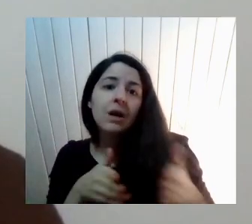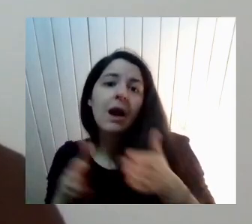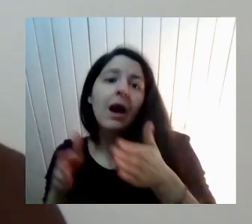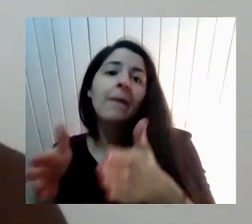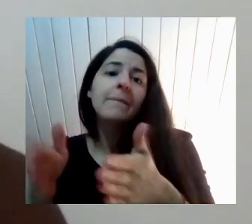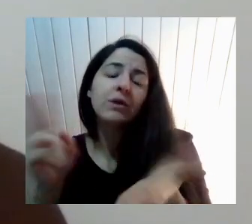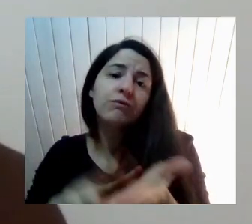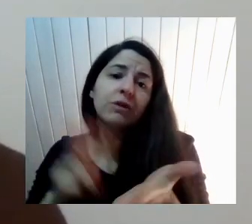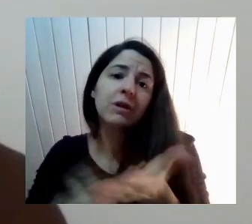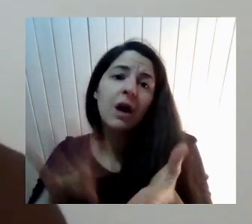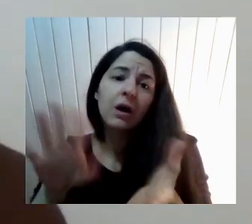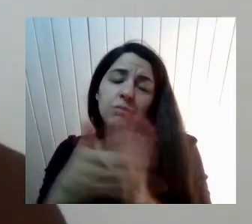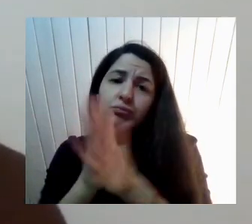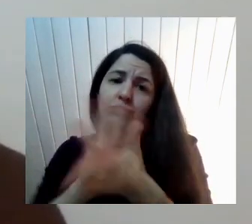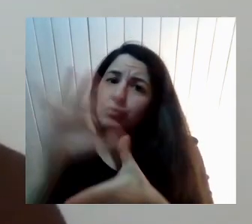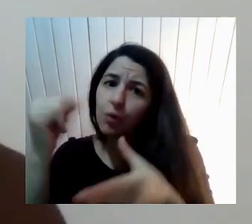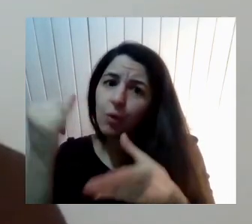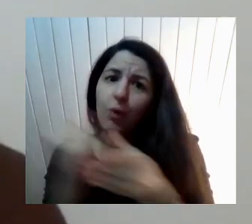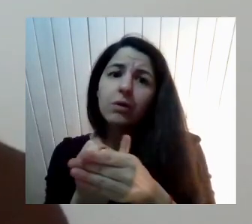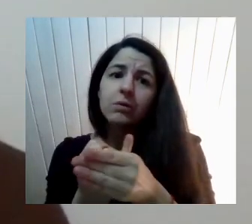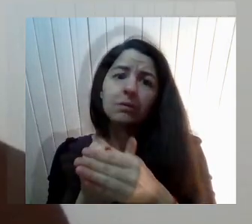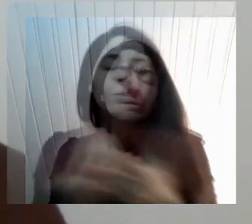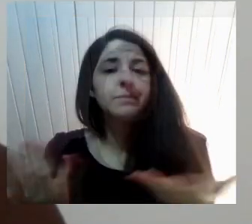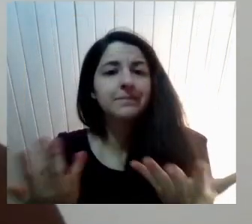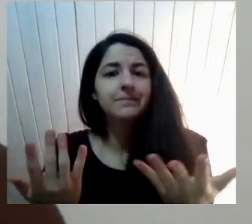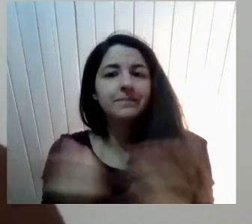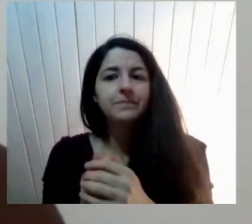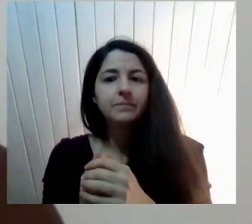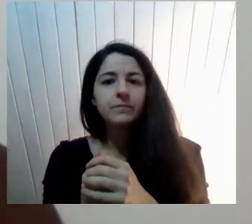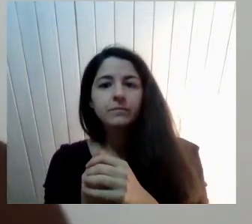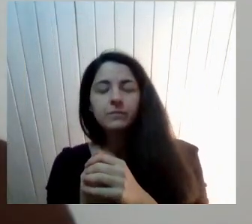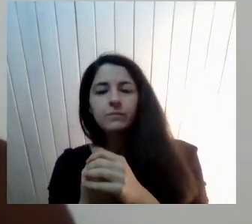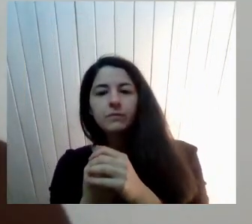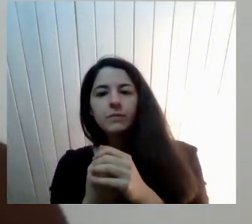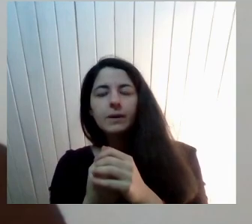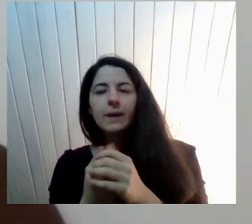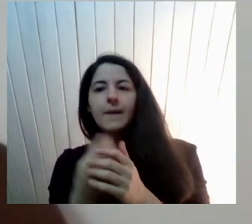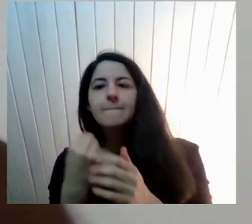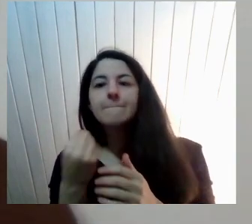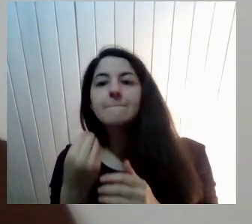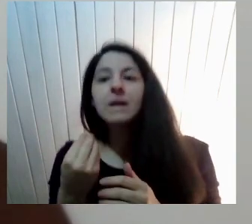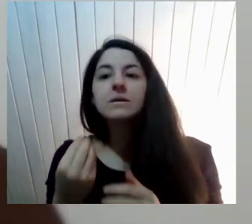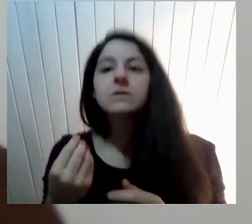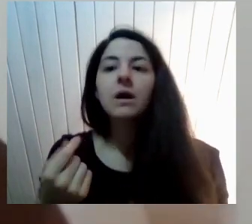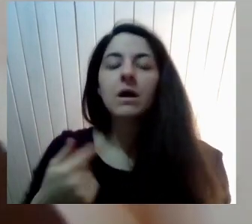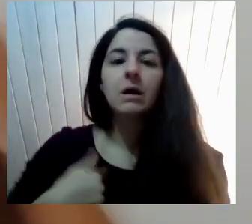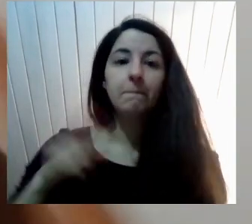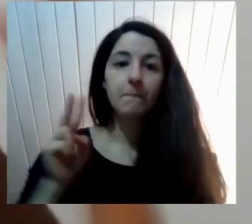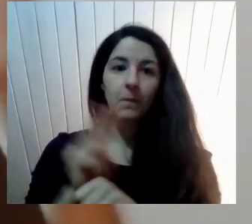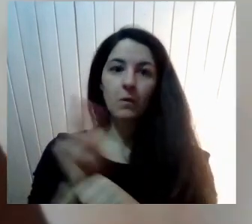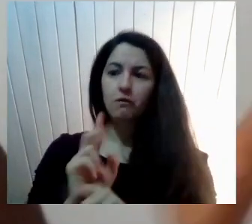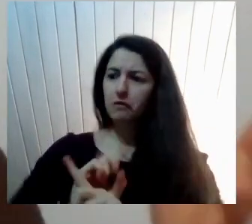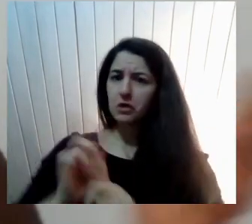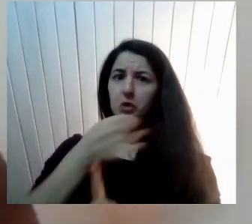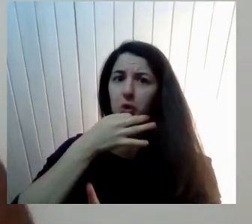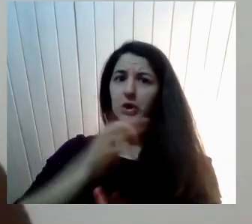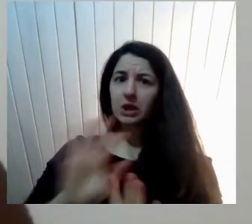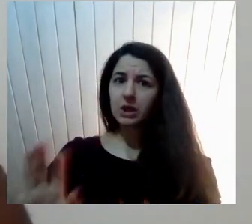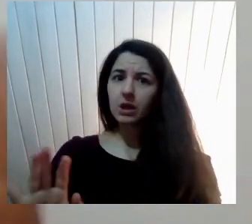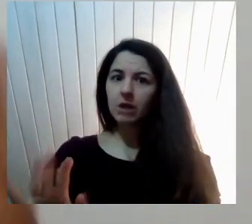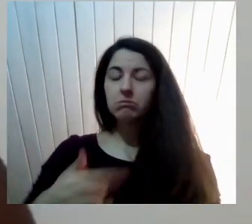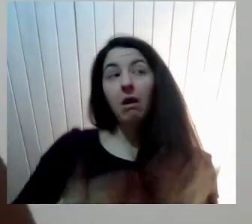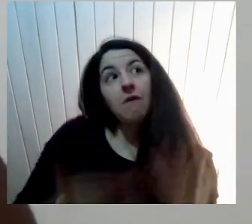clase Entonces A mí Me Ha Pasado También Que Me Dice No Me Diga Así Porque A veces Uno se Lo Olvida También